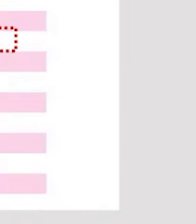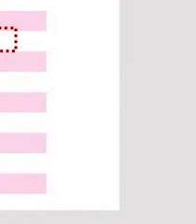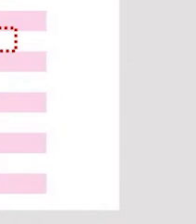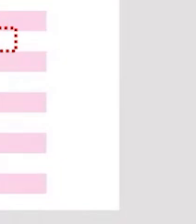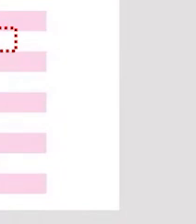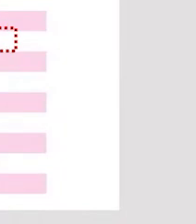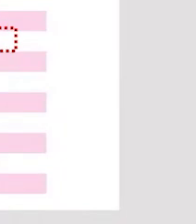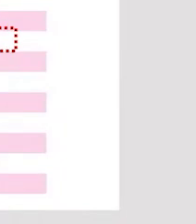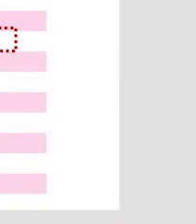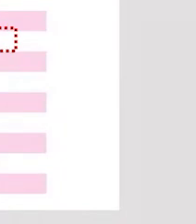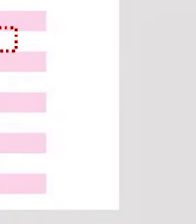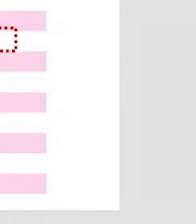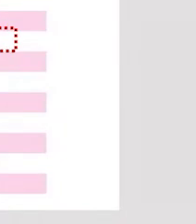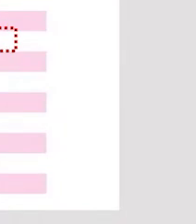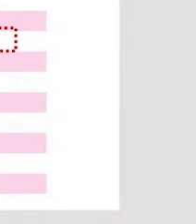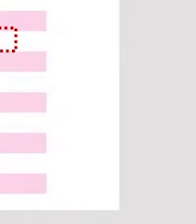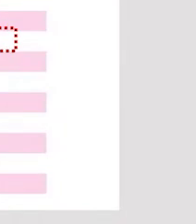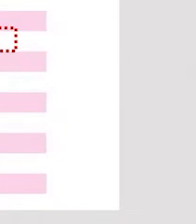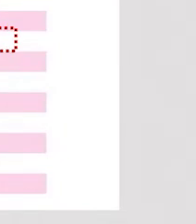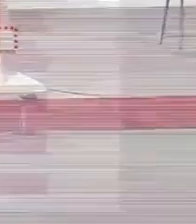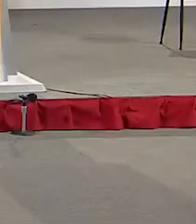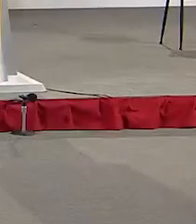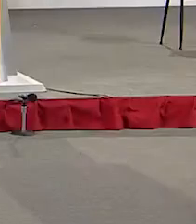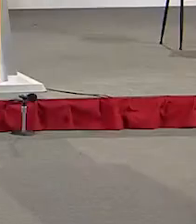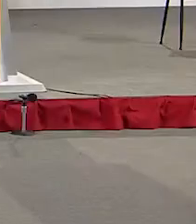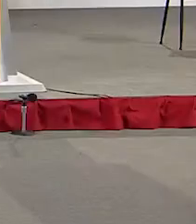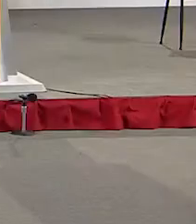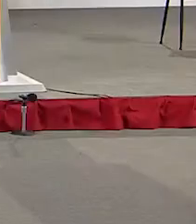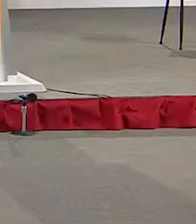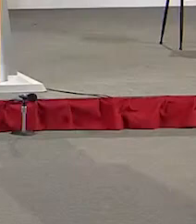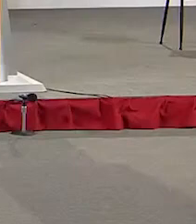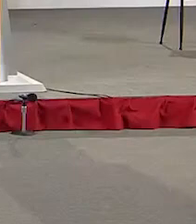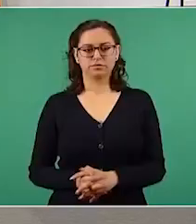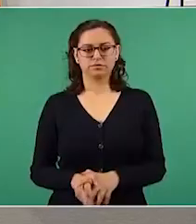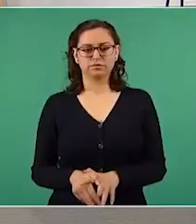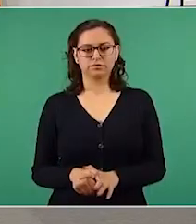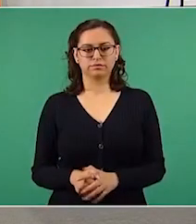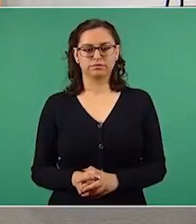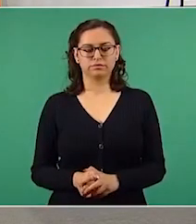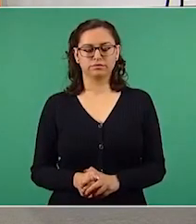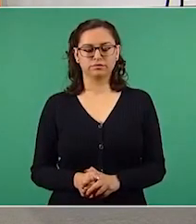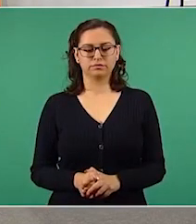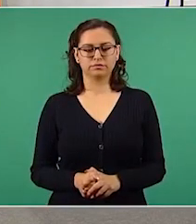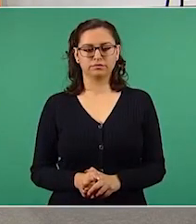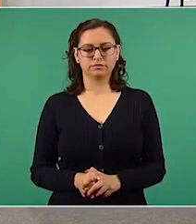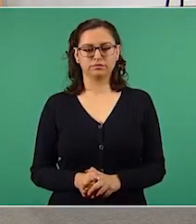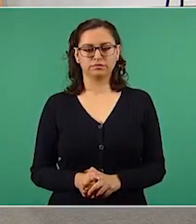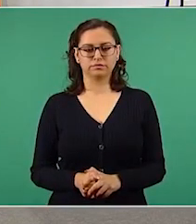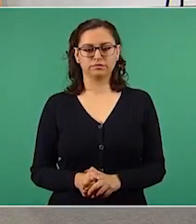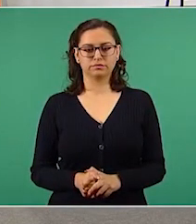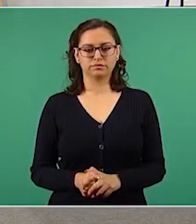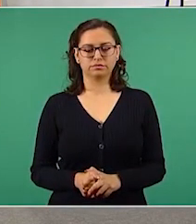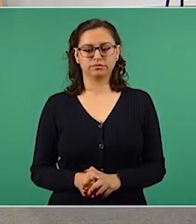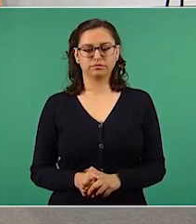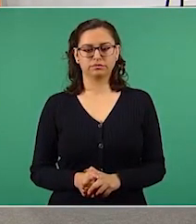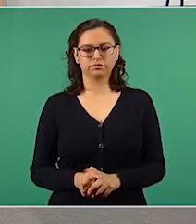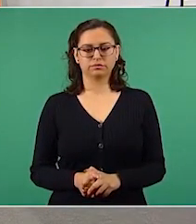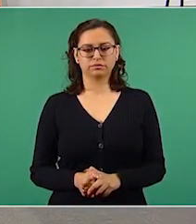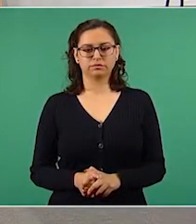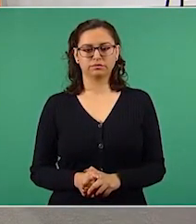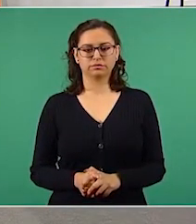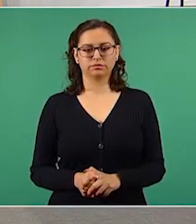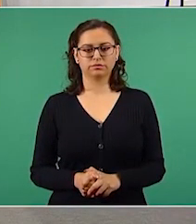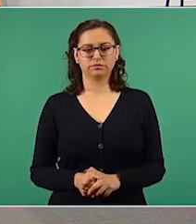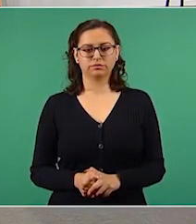seis positivas del PAN, PRI y PRD, en los tres casos. Ajá, tres menciones negativas.